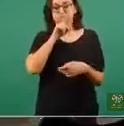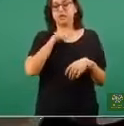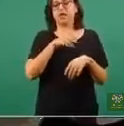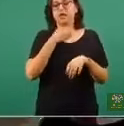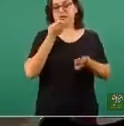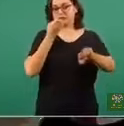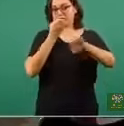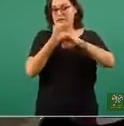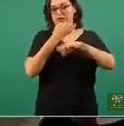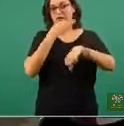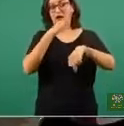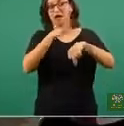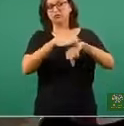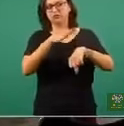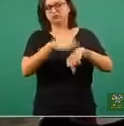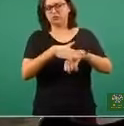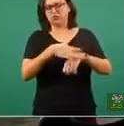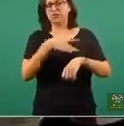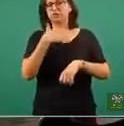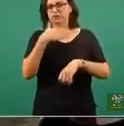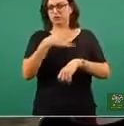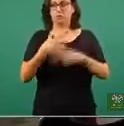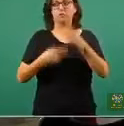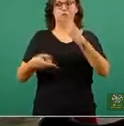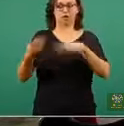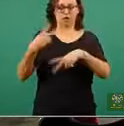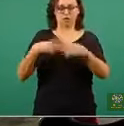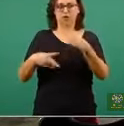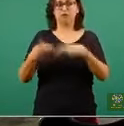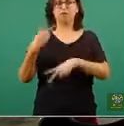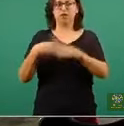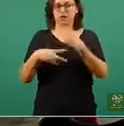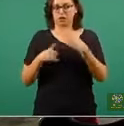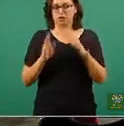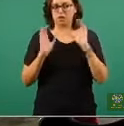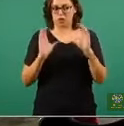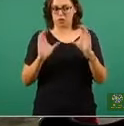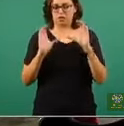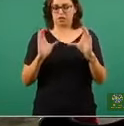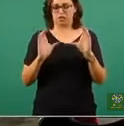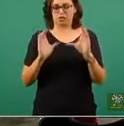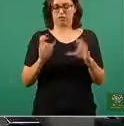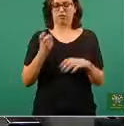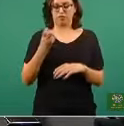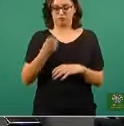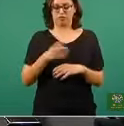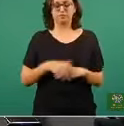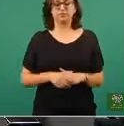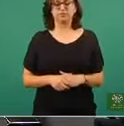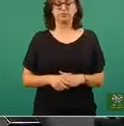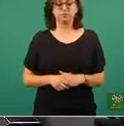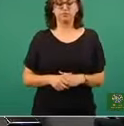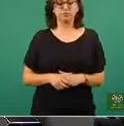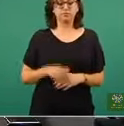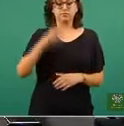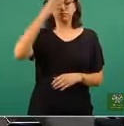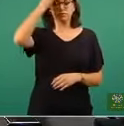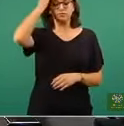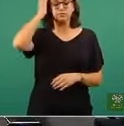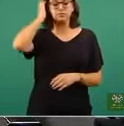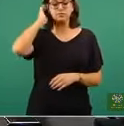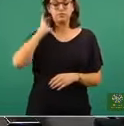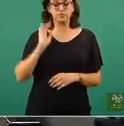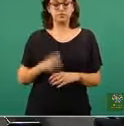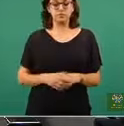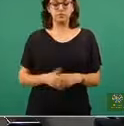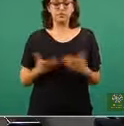entidades y les decimos, esto está ocurriendo. Entonces, básicamente son los indicadores de transmisión comunitaria. Ahora, en el caso de las hospitalizaciones,